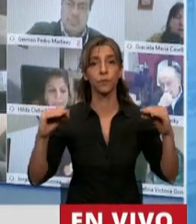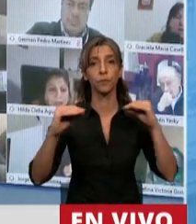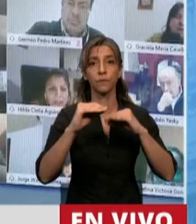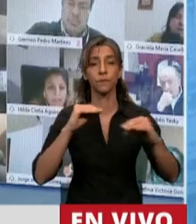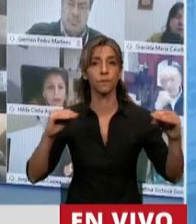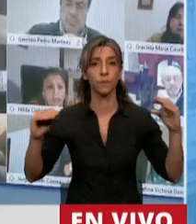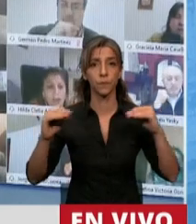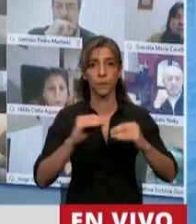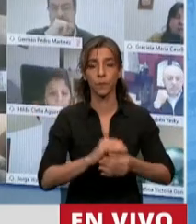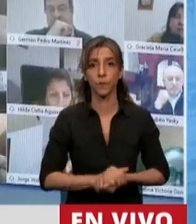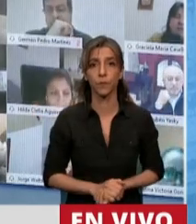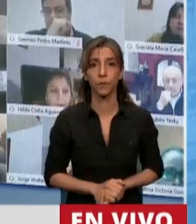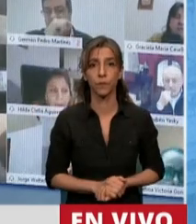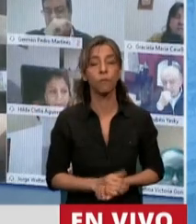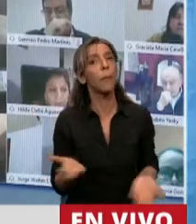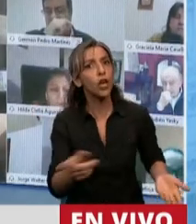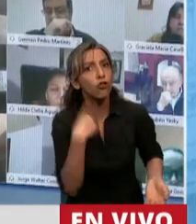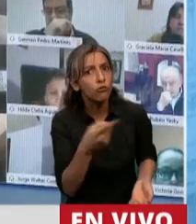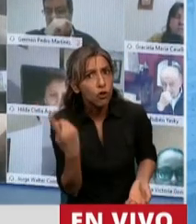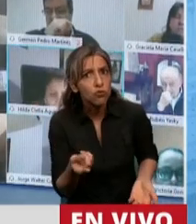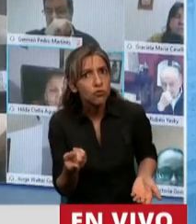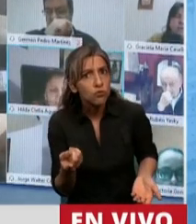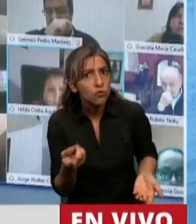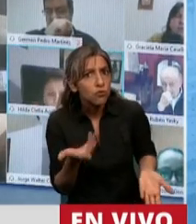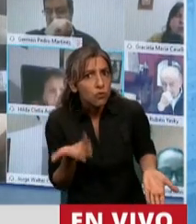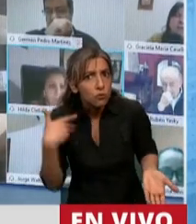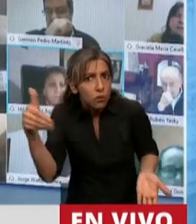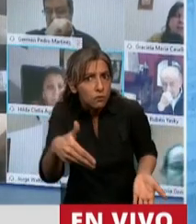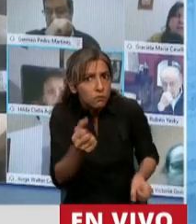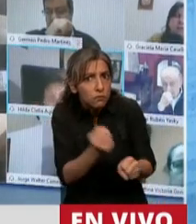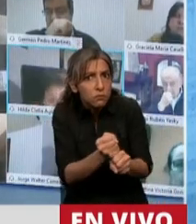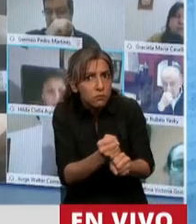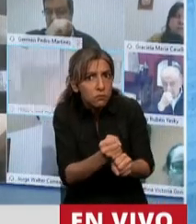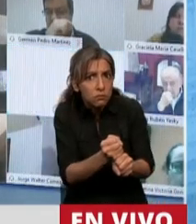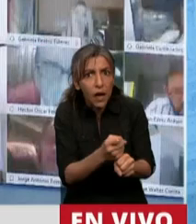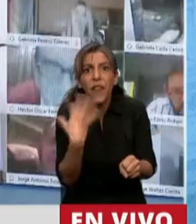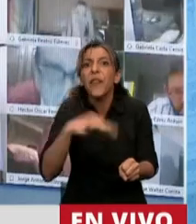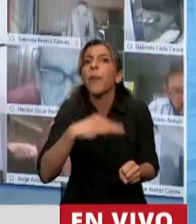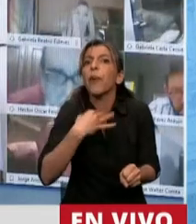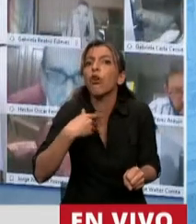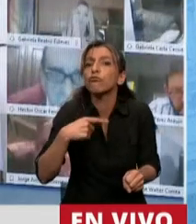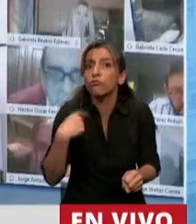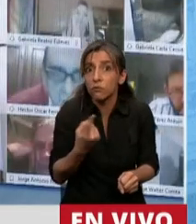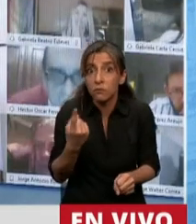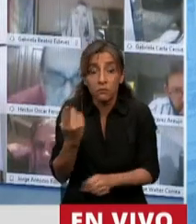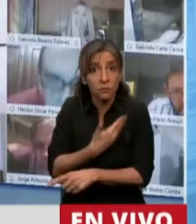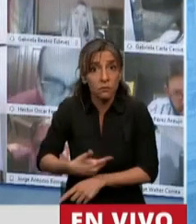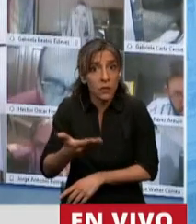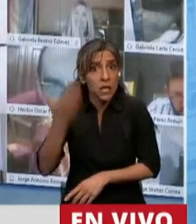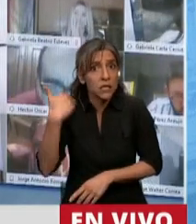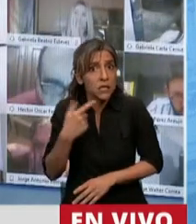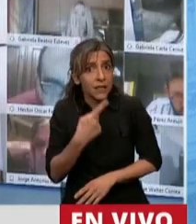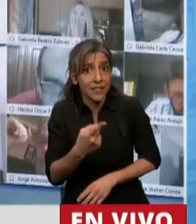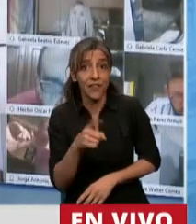Teníamos que venir a trabajar, pero creemos que tenemos que venir a trabajar. El presidente nos dijo, ustedes son